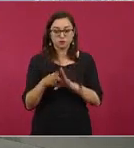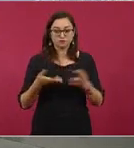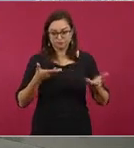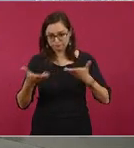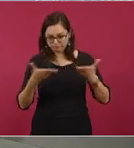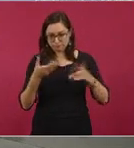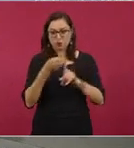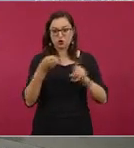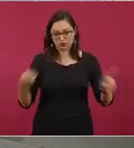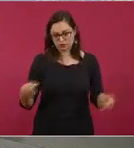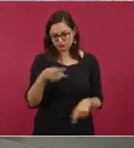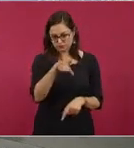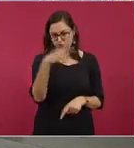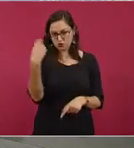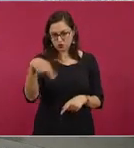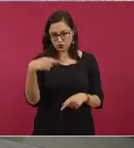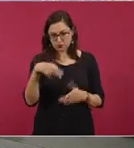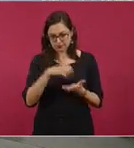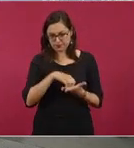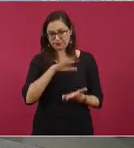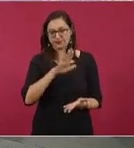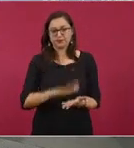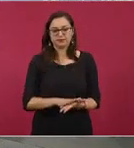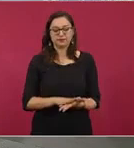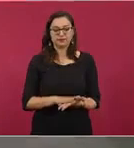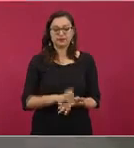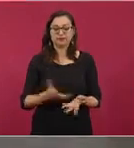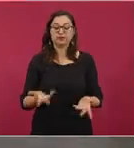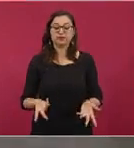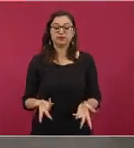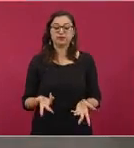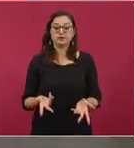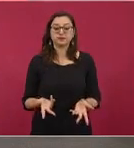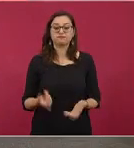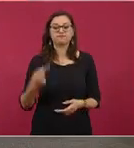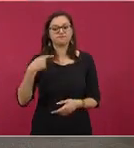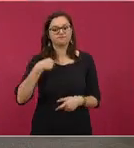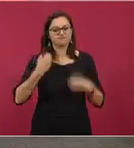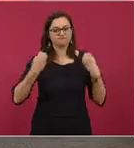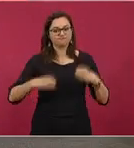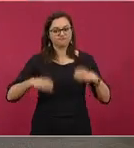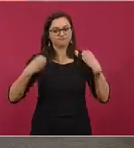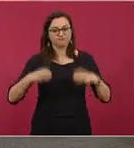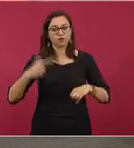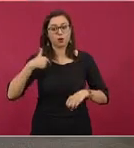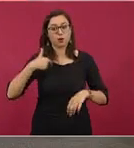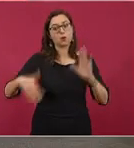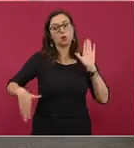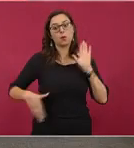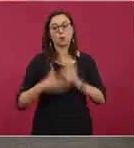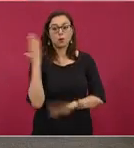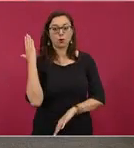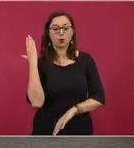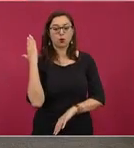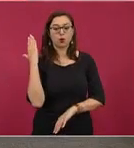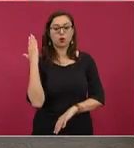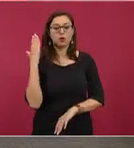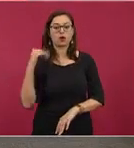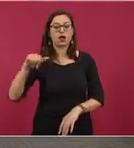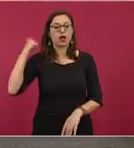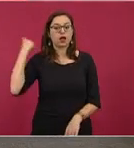apuntados es que tenemos cosas que hacer hoy salimos a